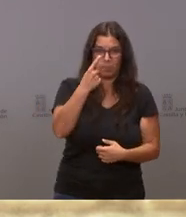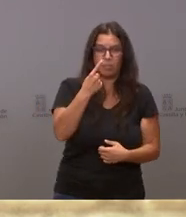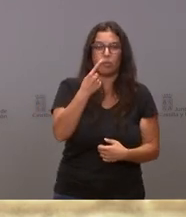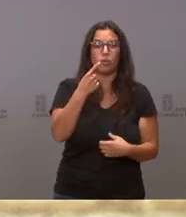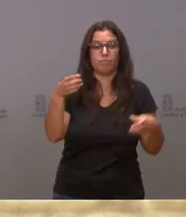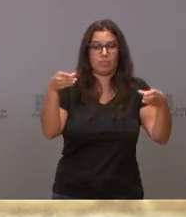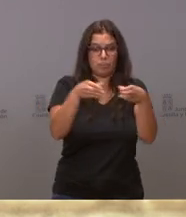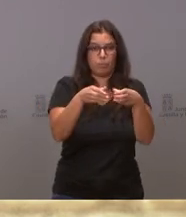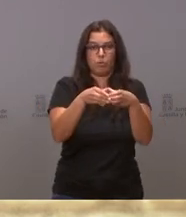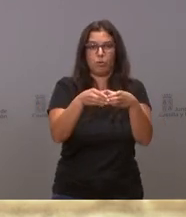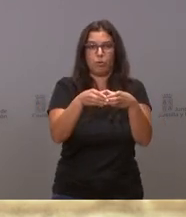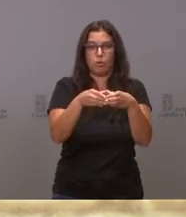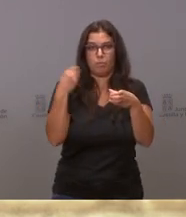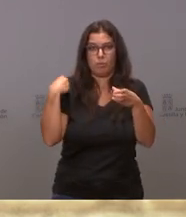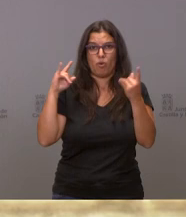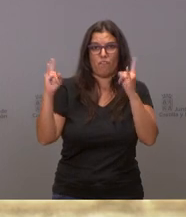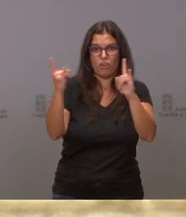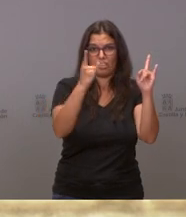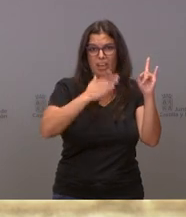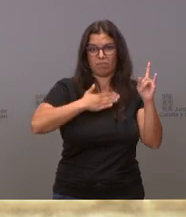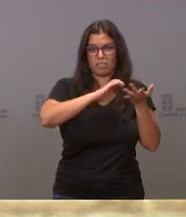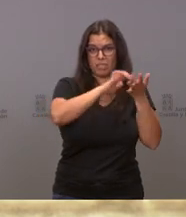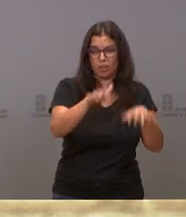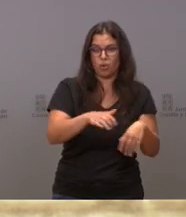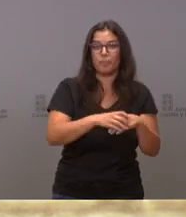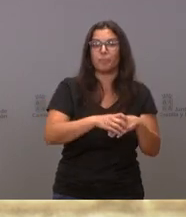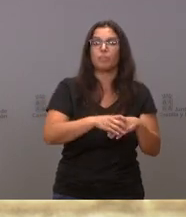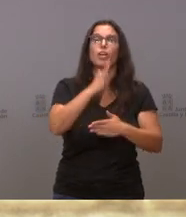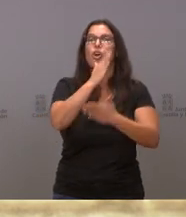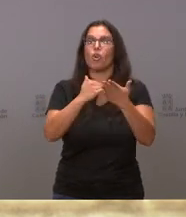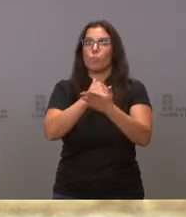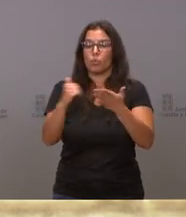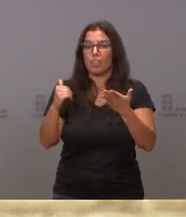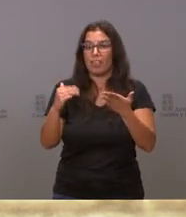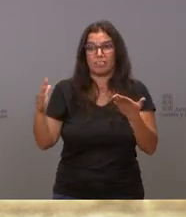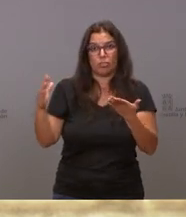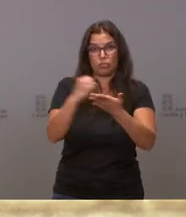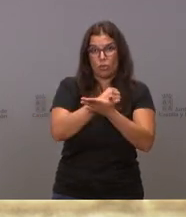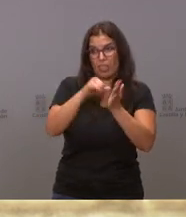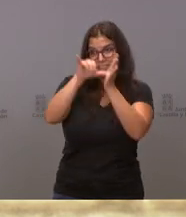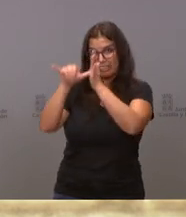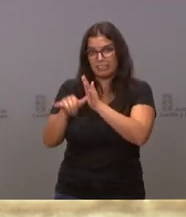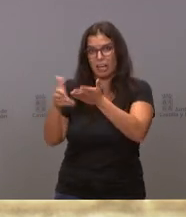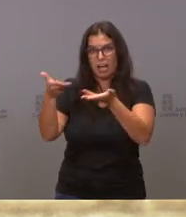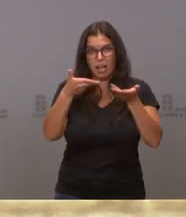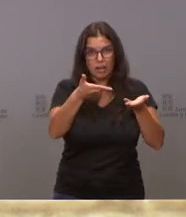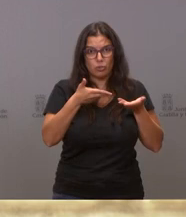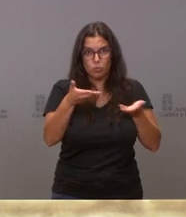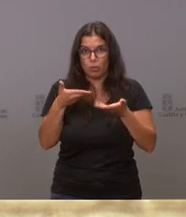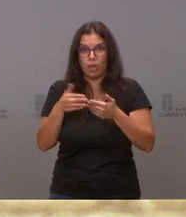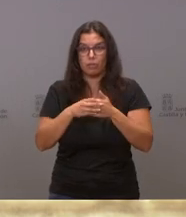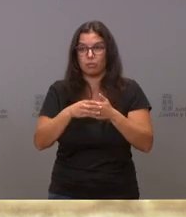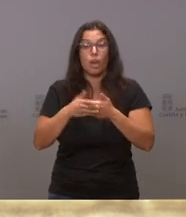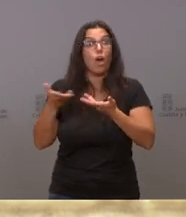operativo forestal de Castilla y León, a todas las comunidades autónomas que nos echaron una mano. La verdad es que todas se